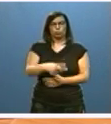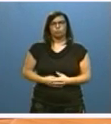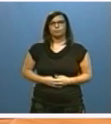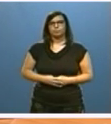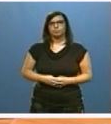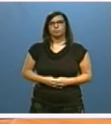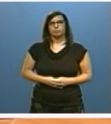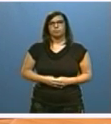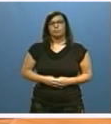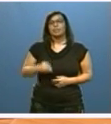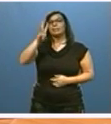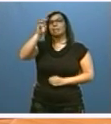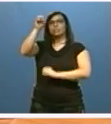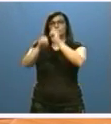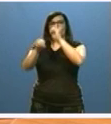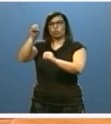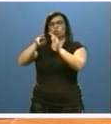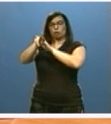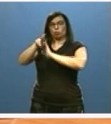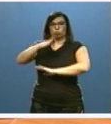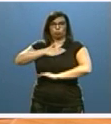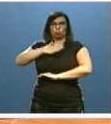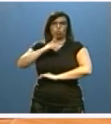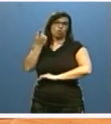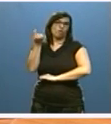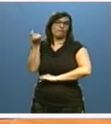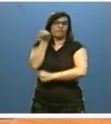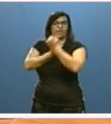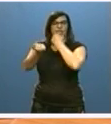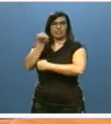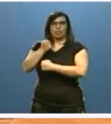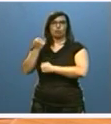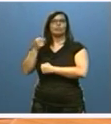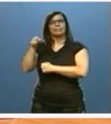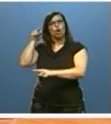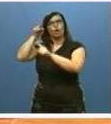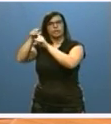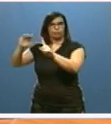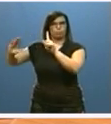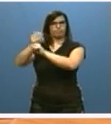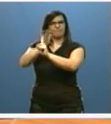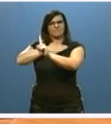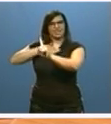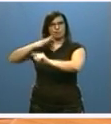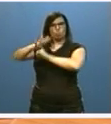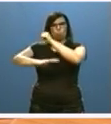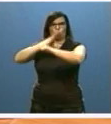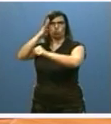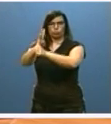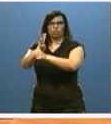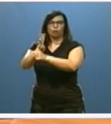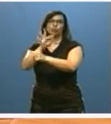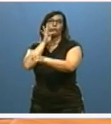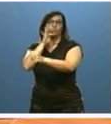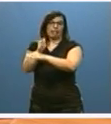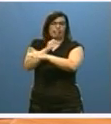Lejos aún del 3% de los recursos no financieros disponibles por las consejerías, que es el objetivo alcanzar al final de la legislatura. Pero